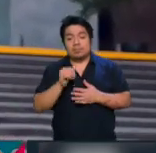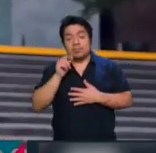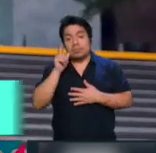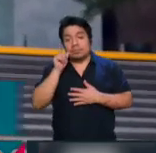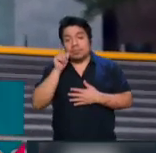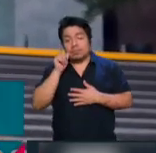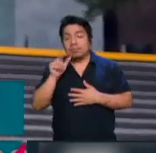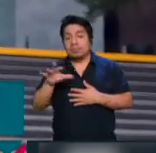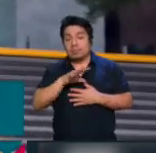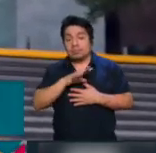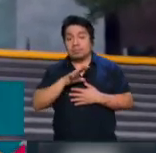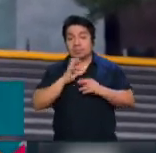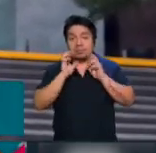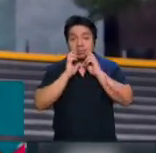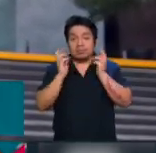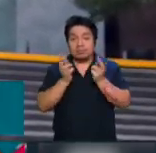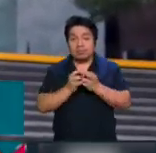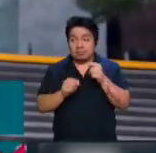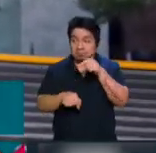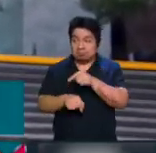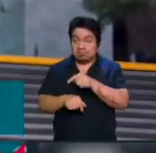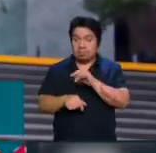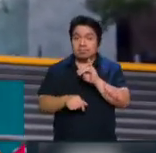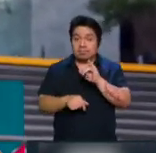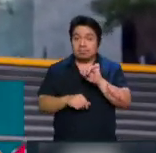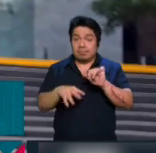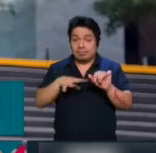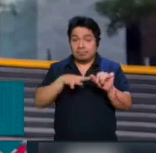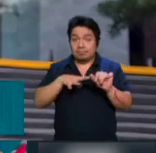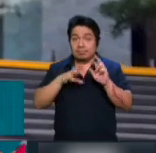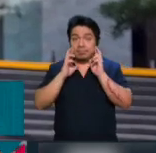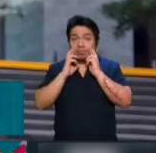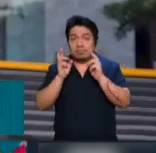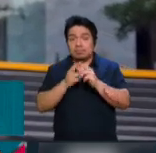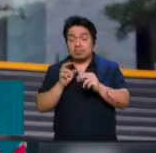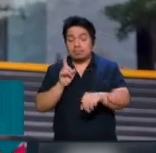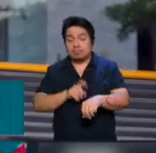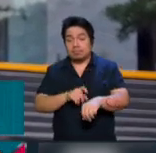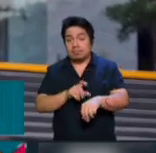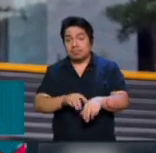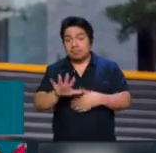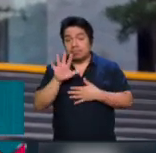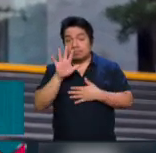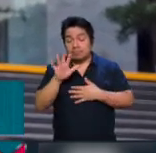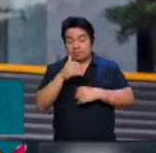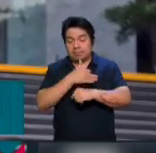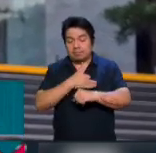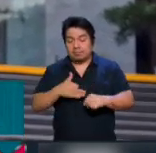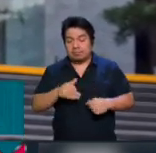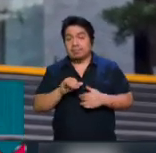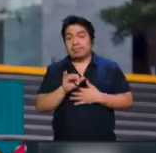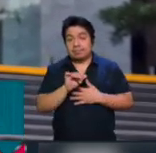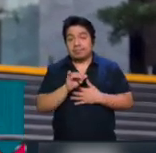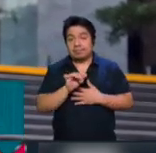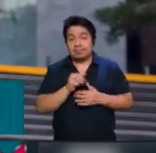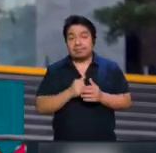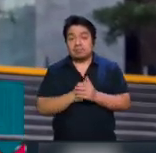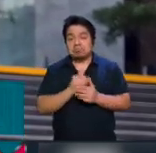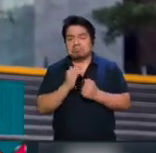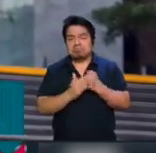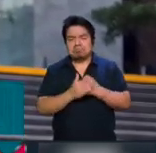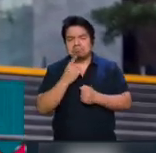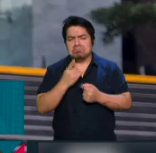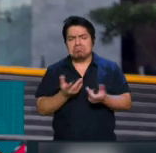Mañana tendremos sesión aquí, a las 5 de la tarde, para